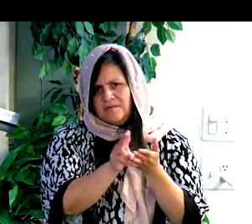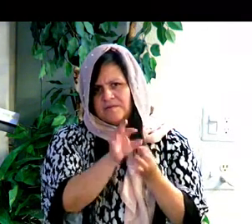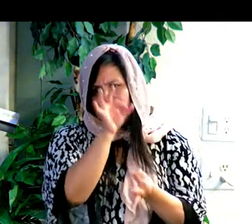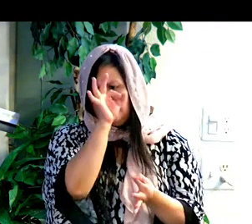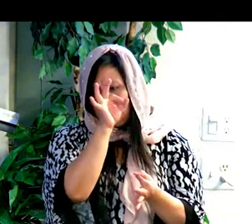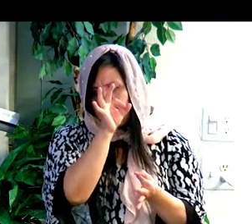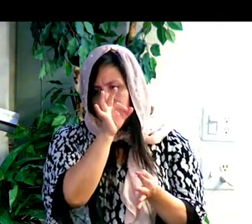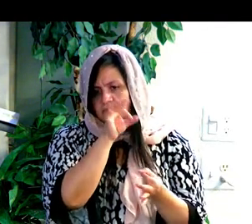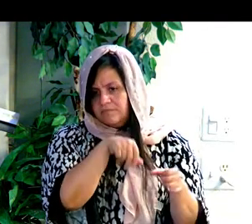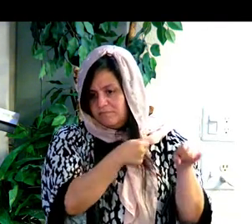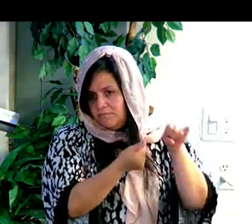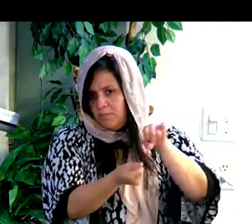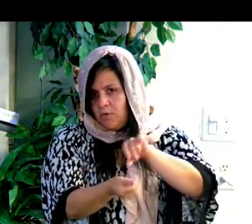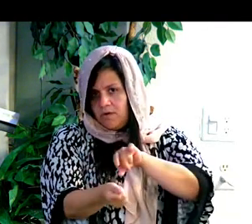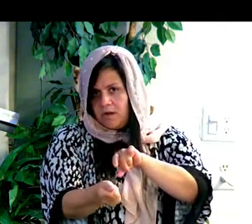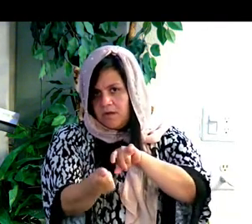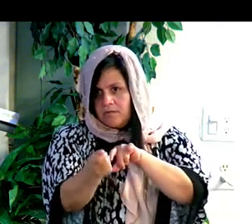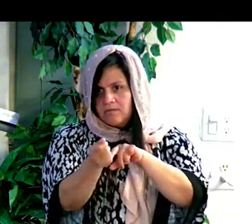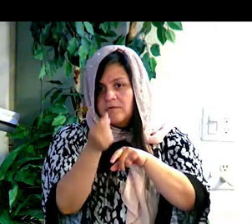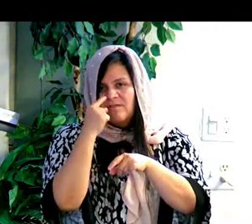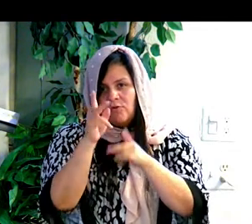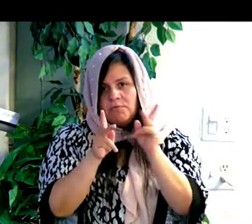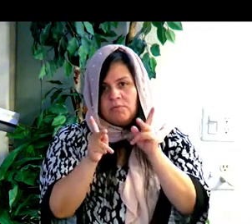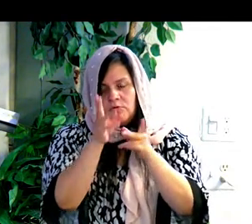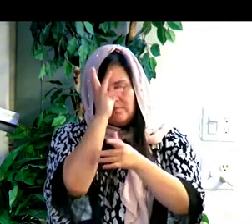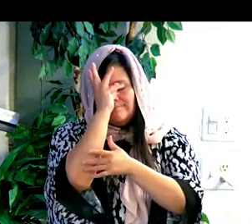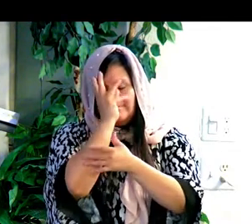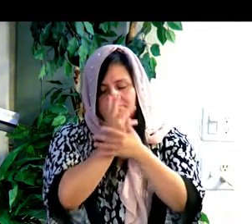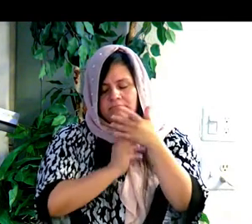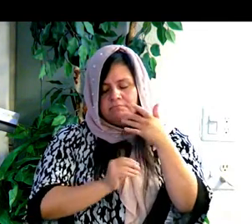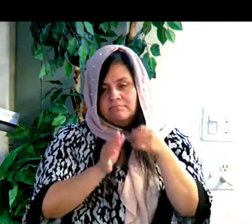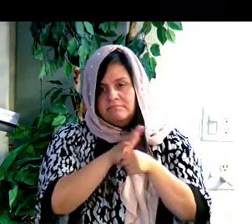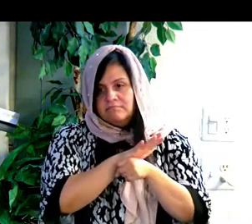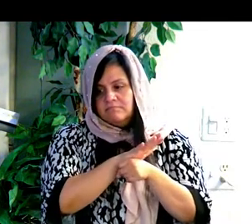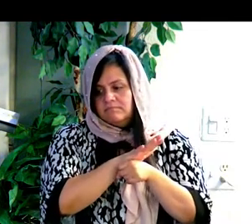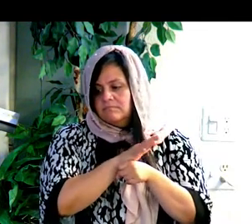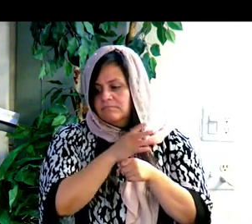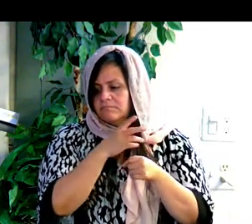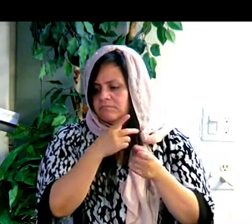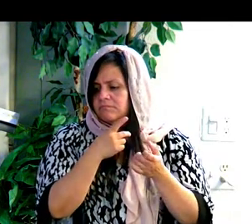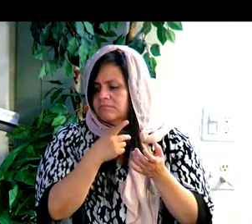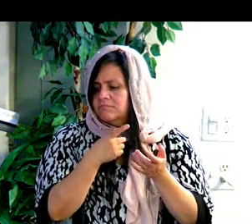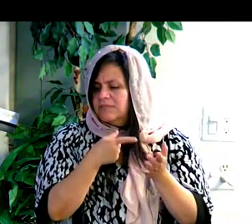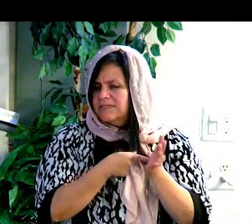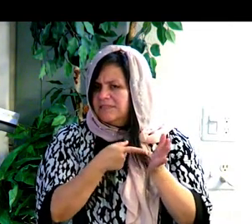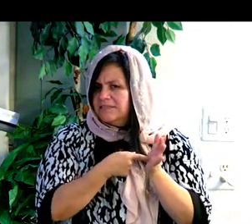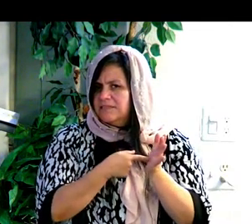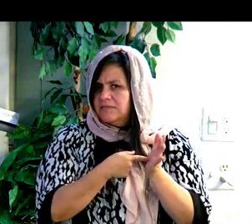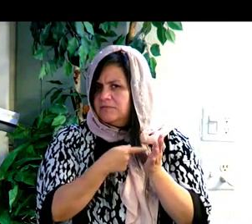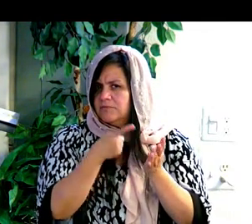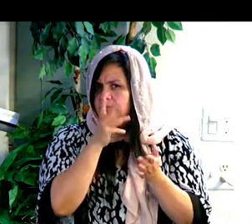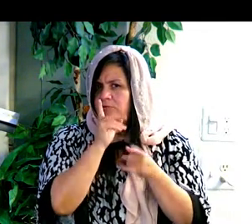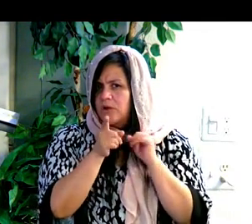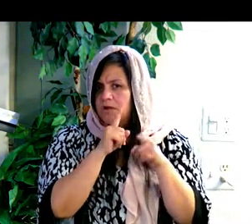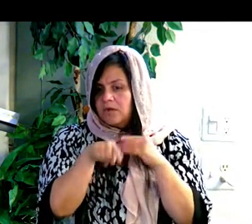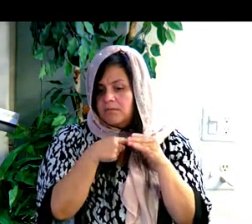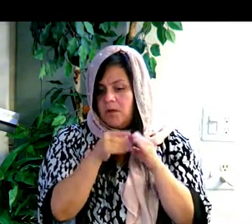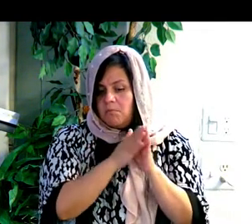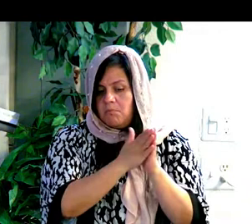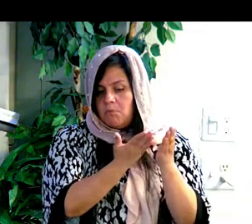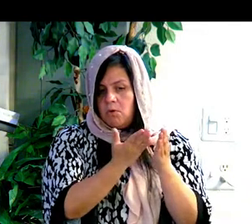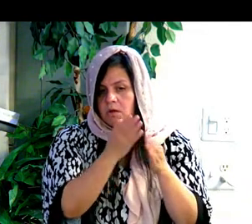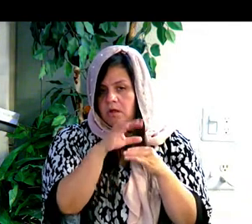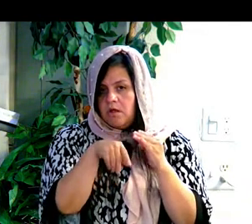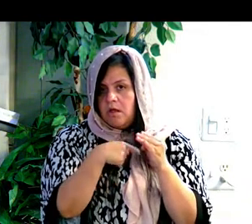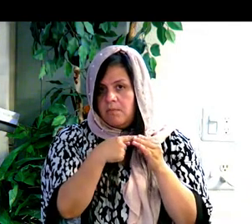Cuando está hablando así del derramamiento del espíritu ahorita, él está citando Joel. But Peter calls this the